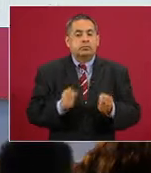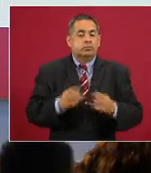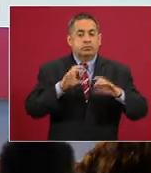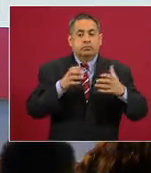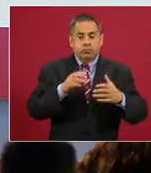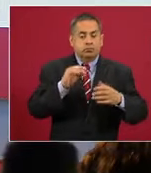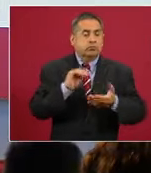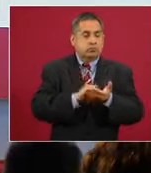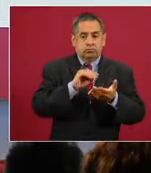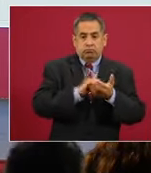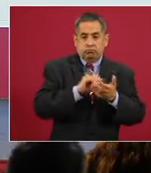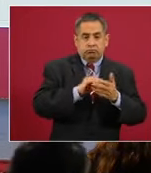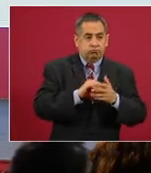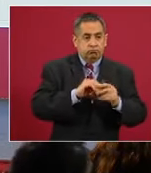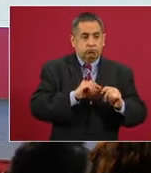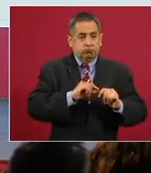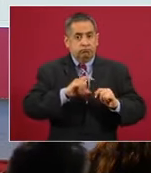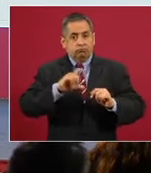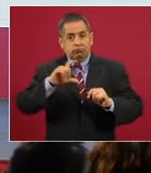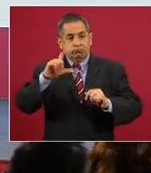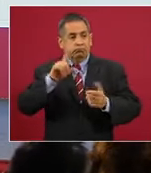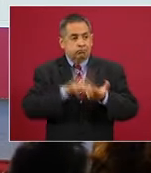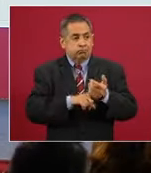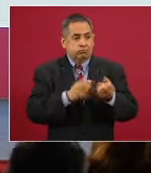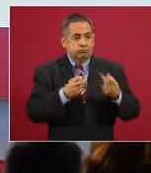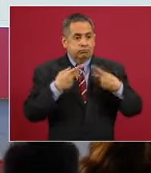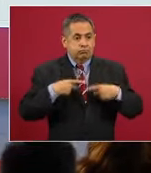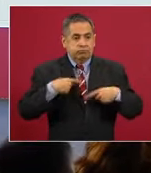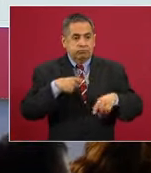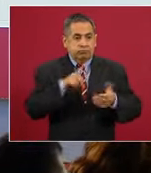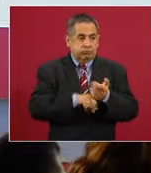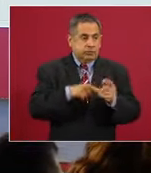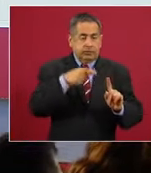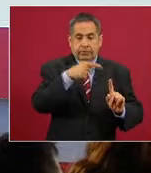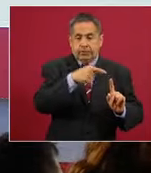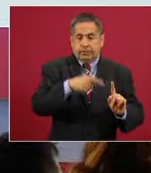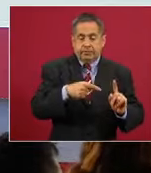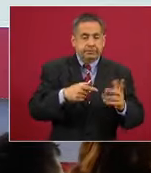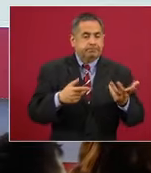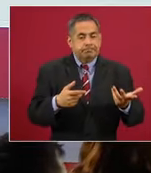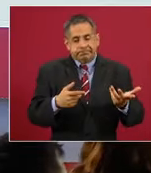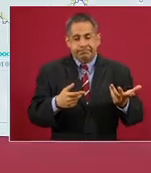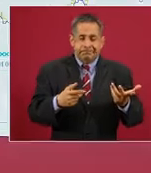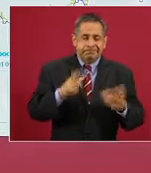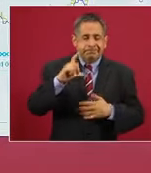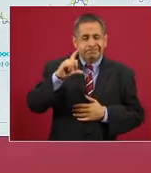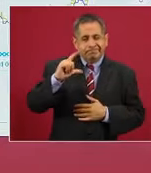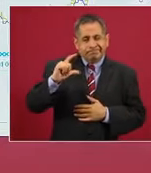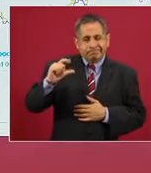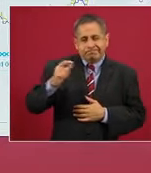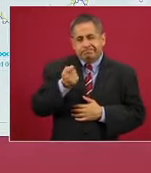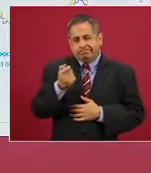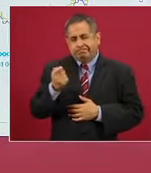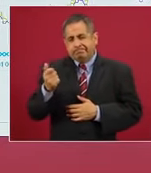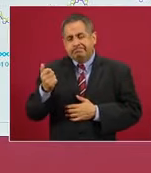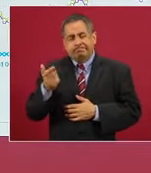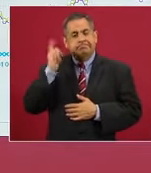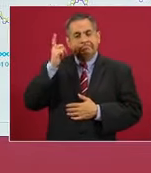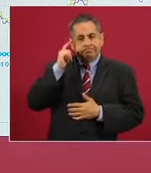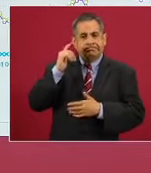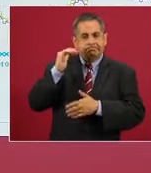mantuvo en ascenso hasta la primera semana de septiembre y después ha tenido disminuciones que esperamos sean más sostenidas. Y